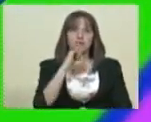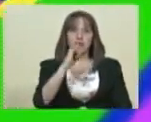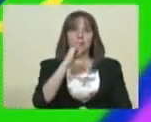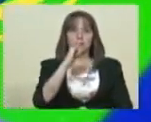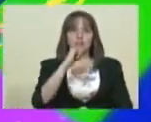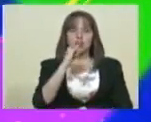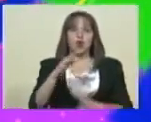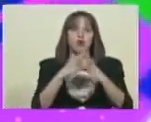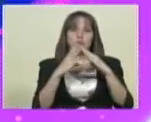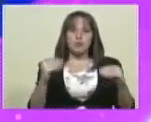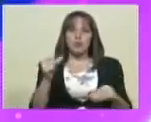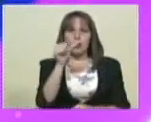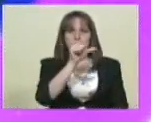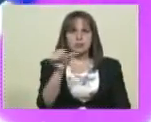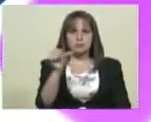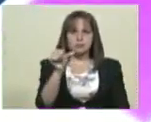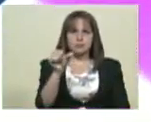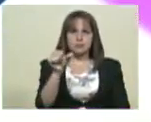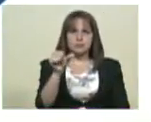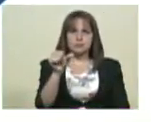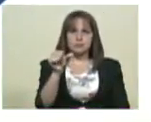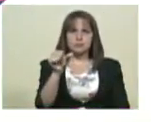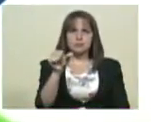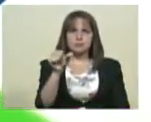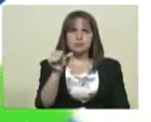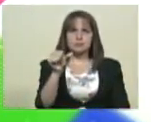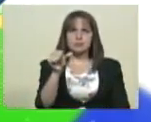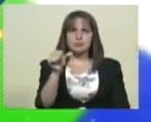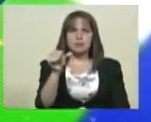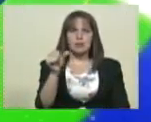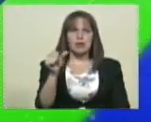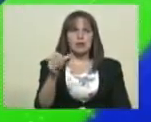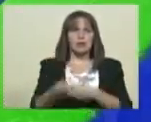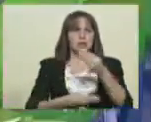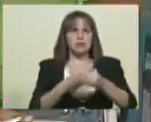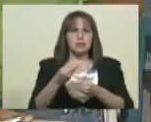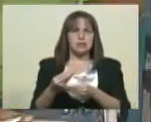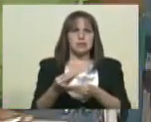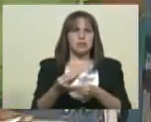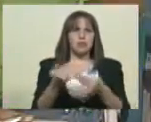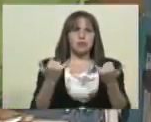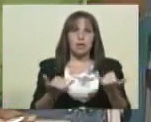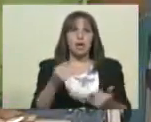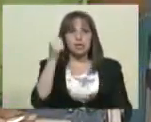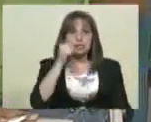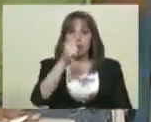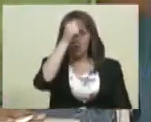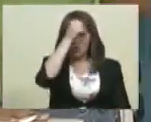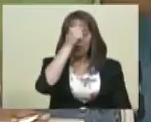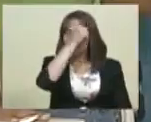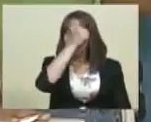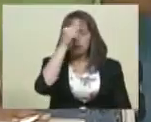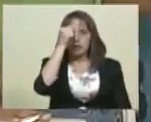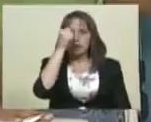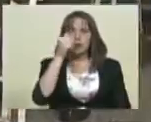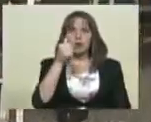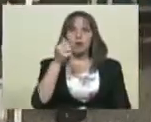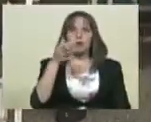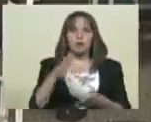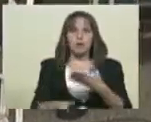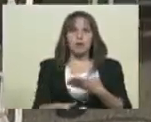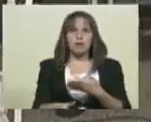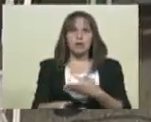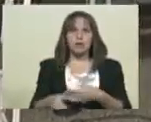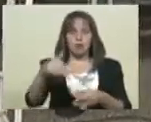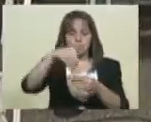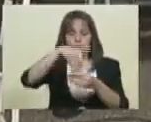toda esta semana, como lo hemos dicho, hicimos para el día... ya para el fin de semana teníamos la toma de los centros